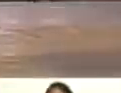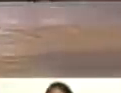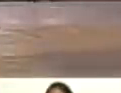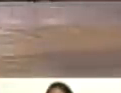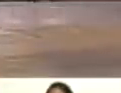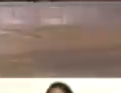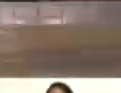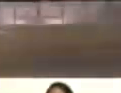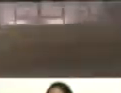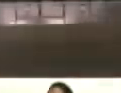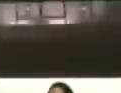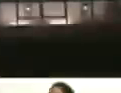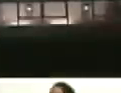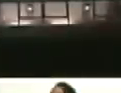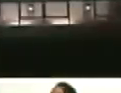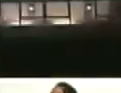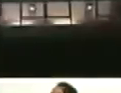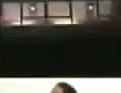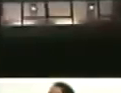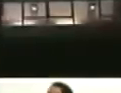¿Cómo van los juegos de béisbol?